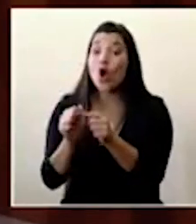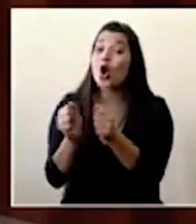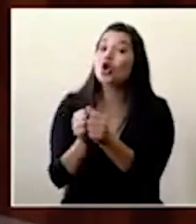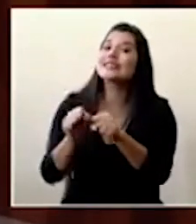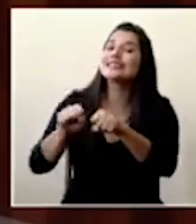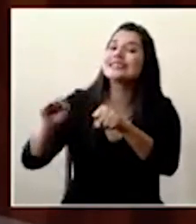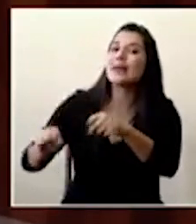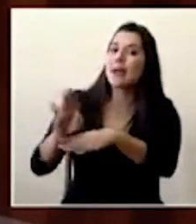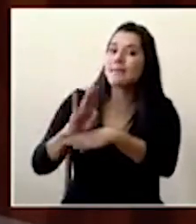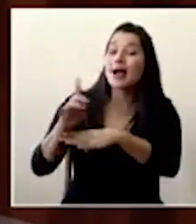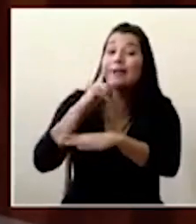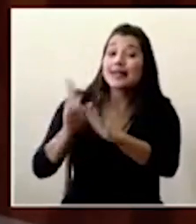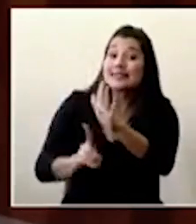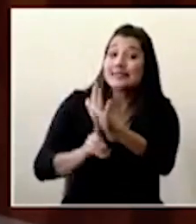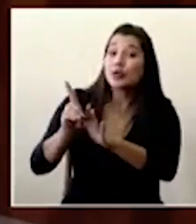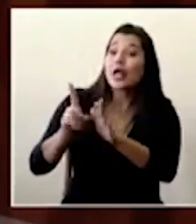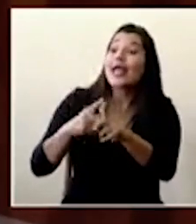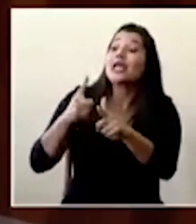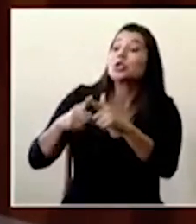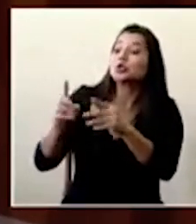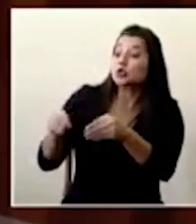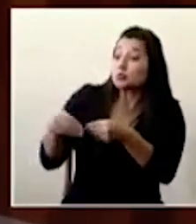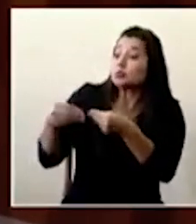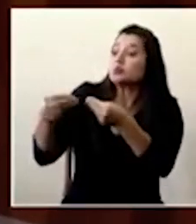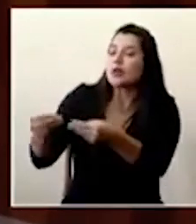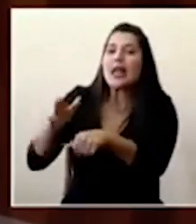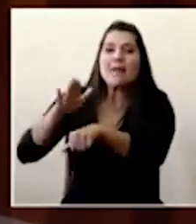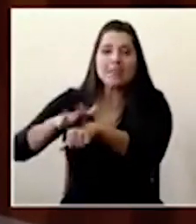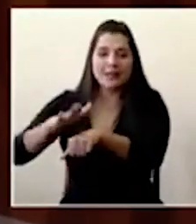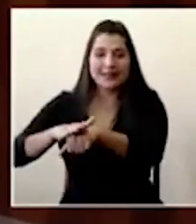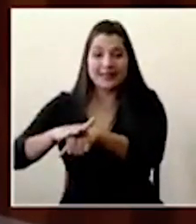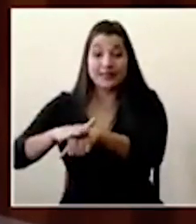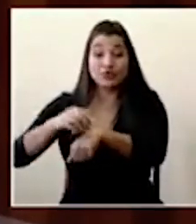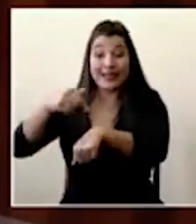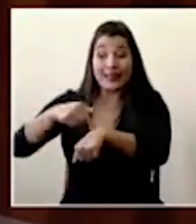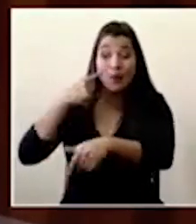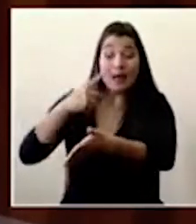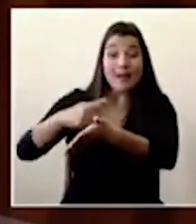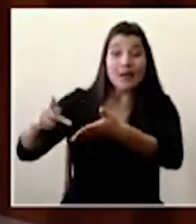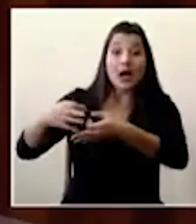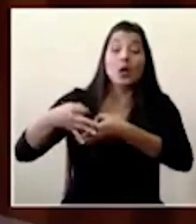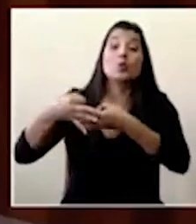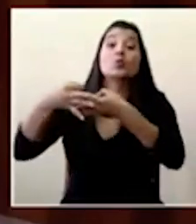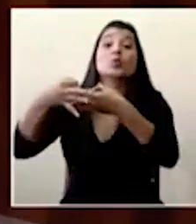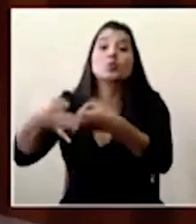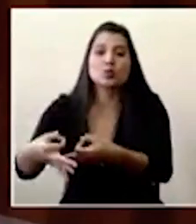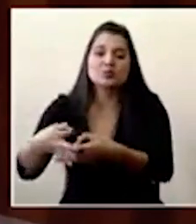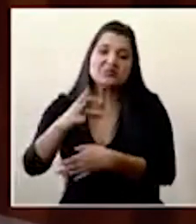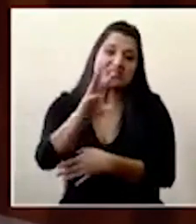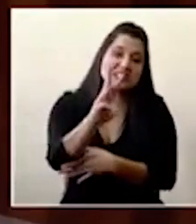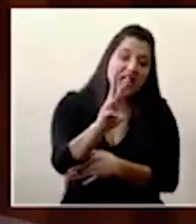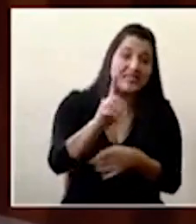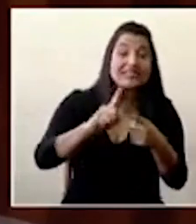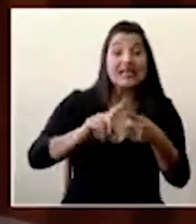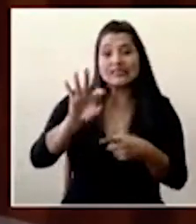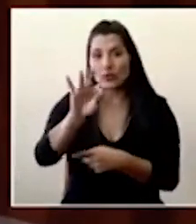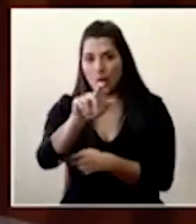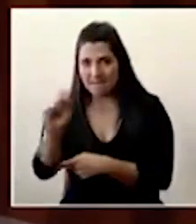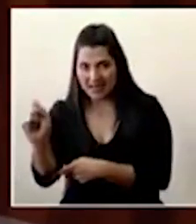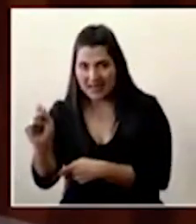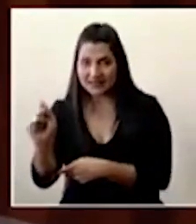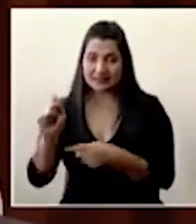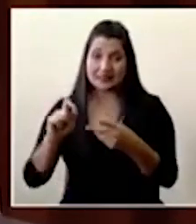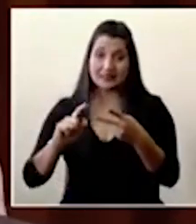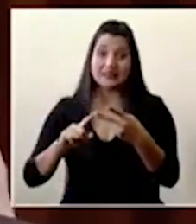estamos ofreciendo moratorias a los usuarios del sistema que van entre 6 a 9 meses y periodos de gracia, así como